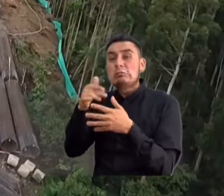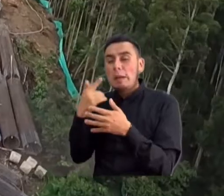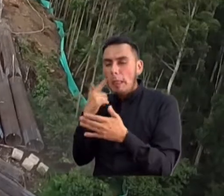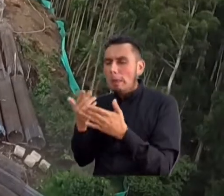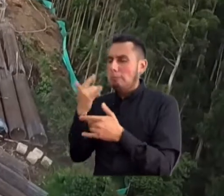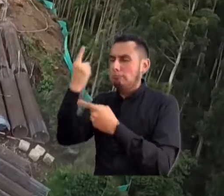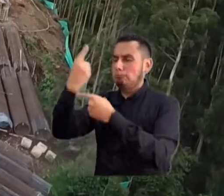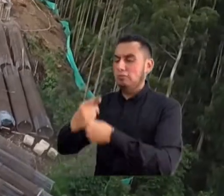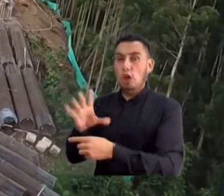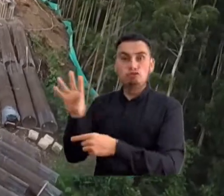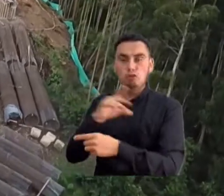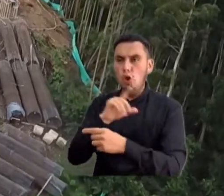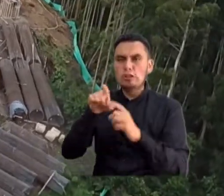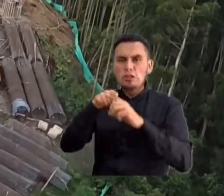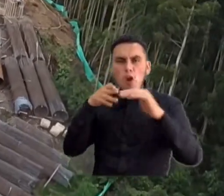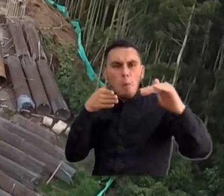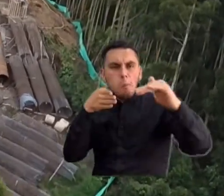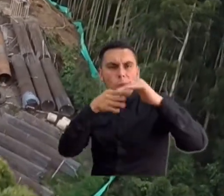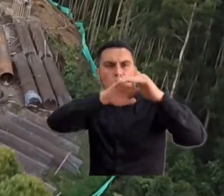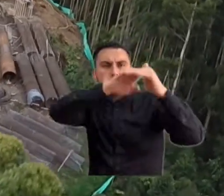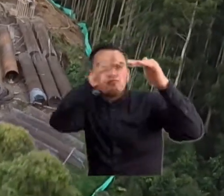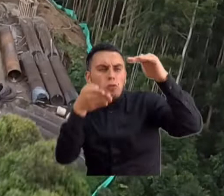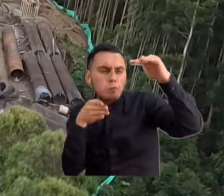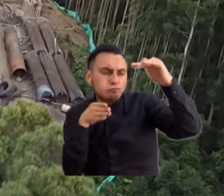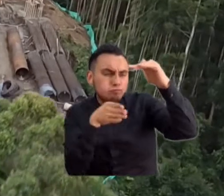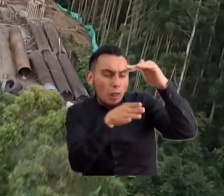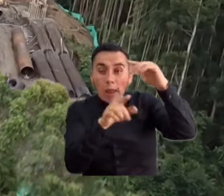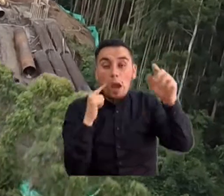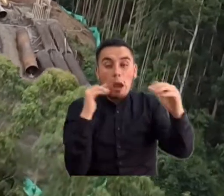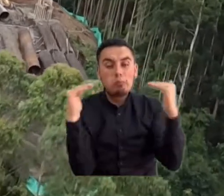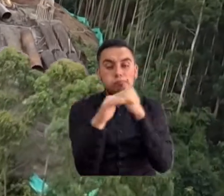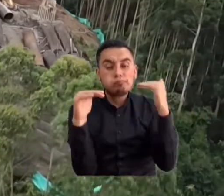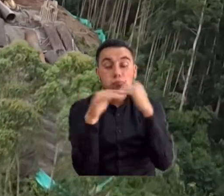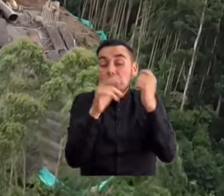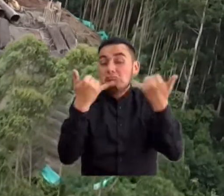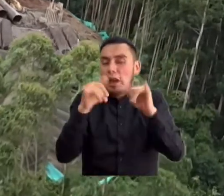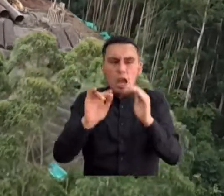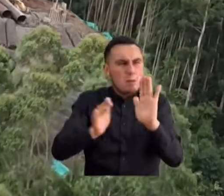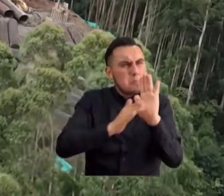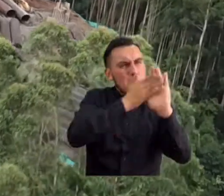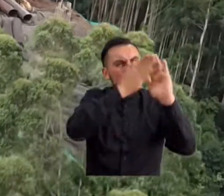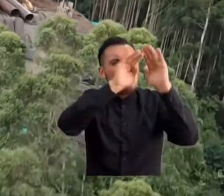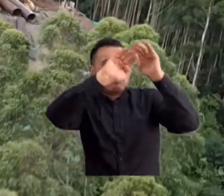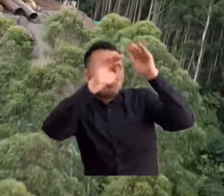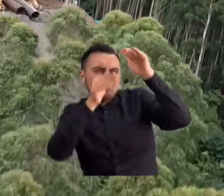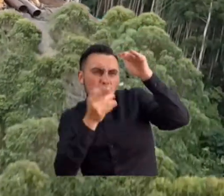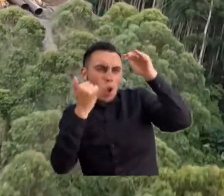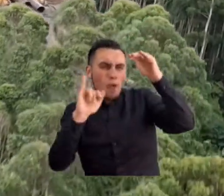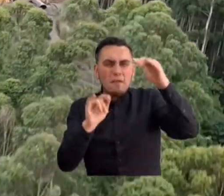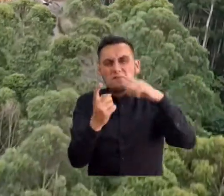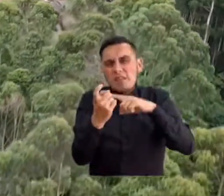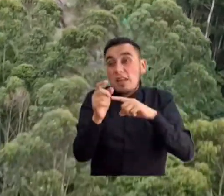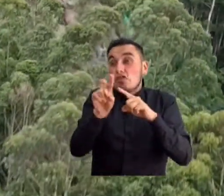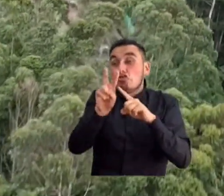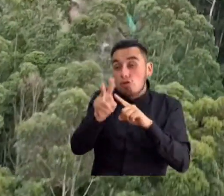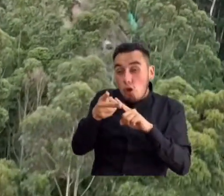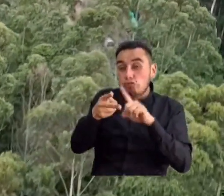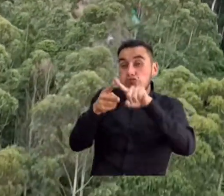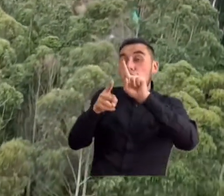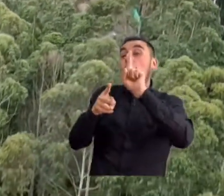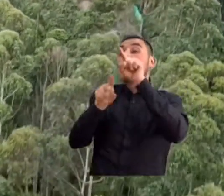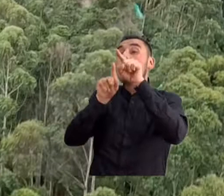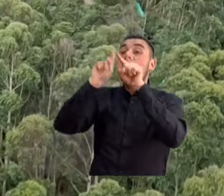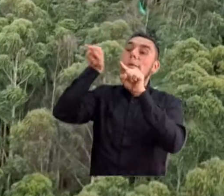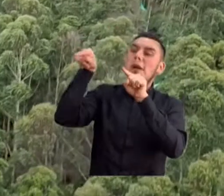básicamente todos los túneles están terminados, revestidos. La mayoría de los puentes, faltan dos